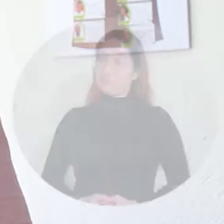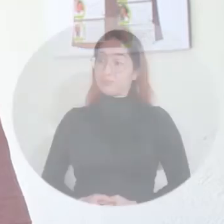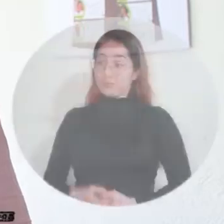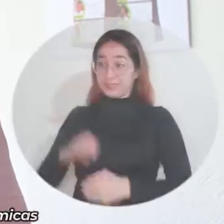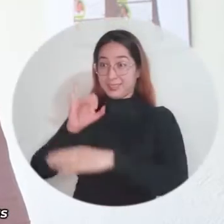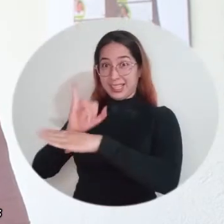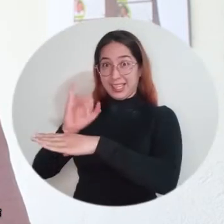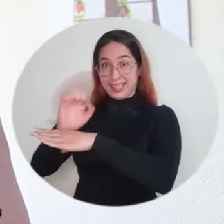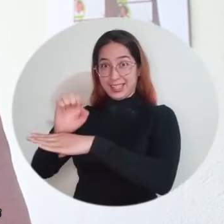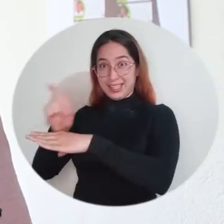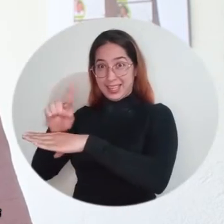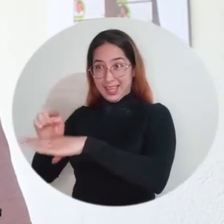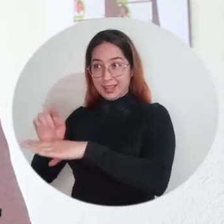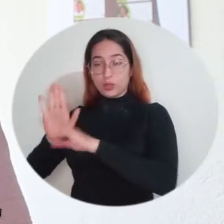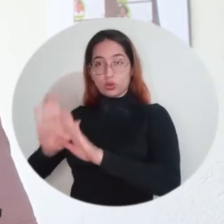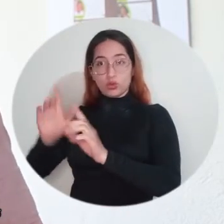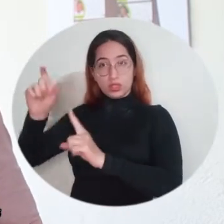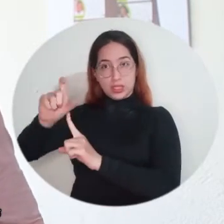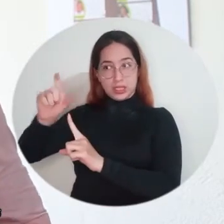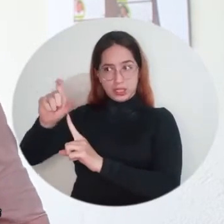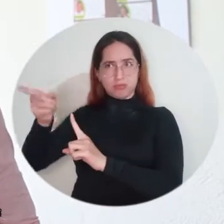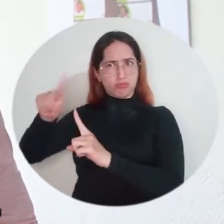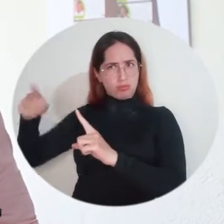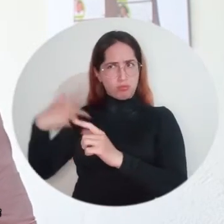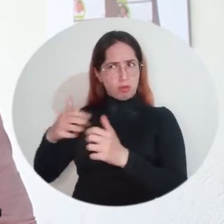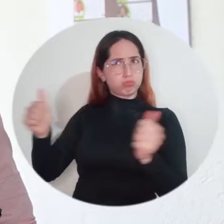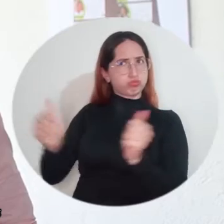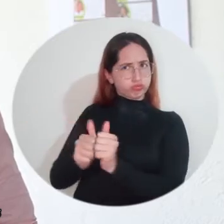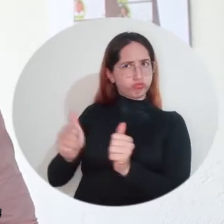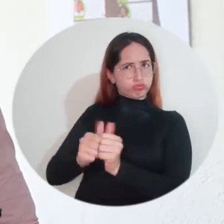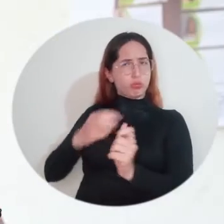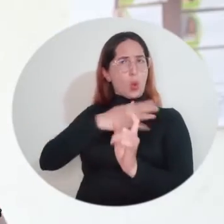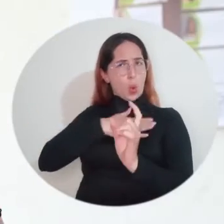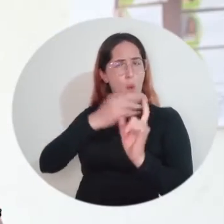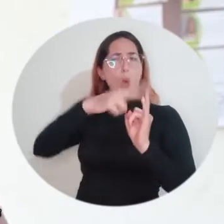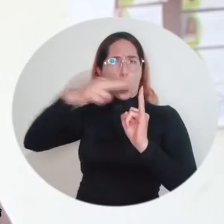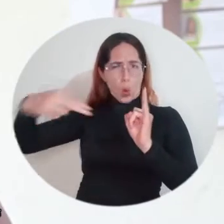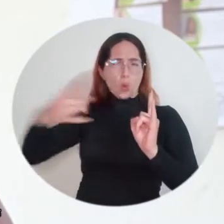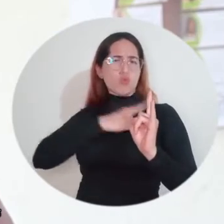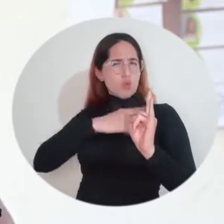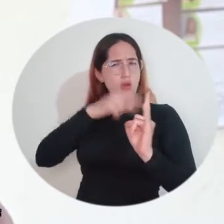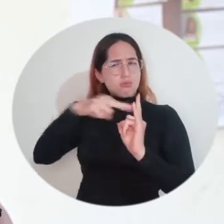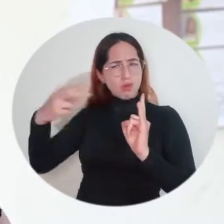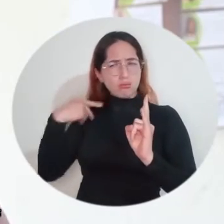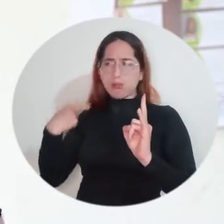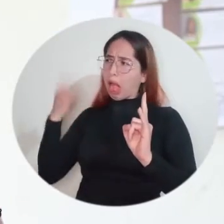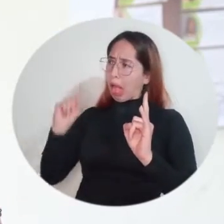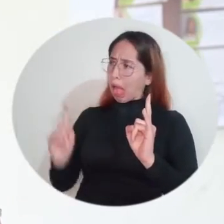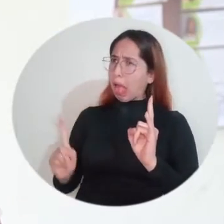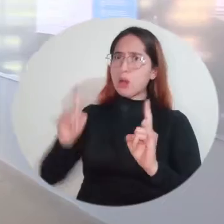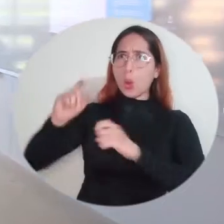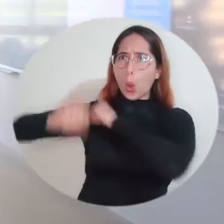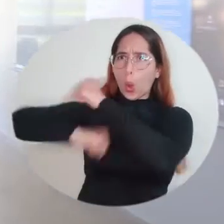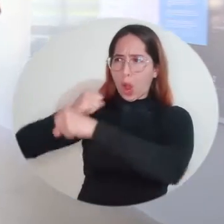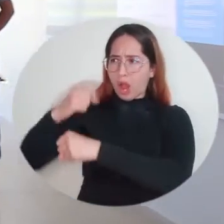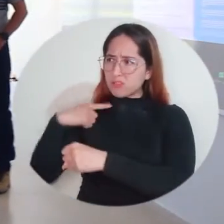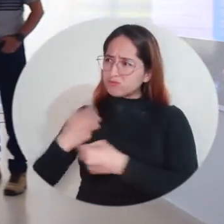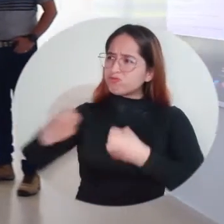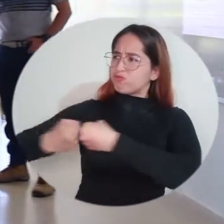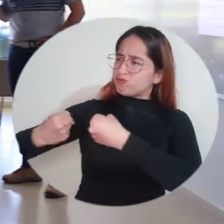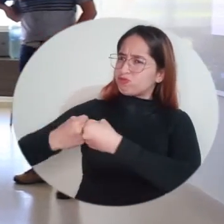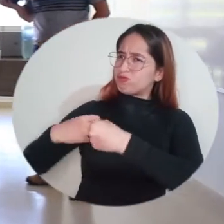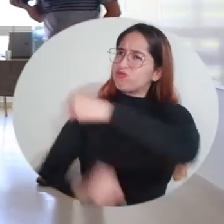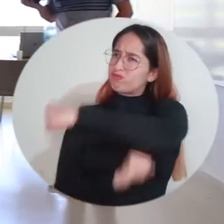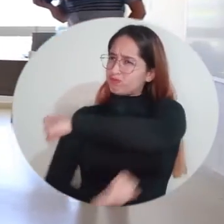Con la IES Infotep de Ciénaga hemos venido trabajando conjuntamente. En este último año se ha fortalecido esa alianza. Hemos estado